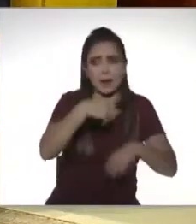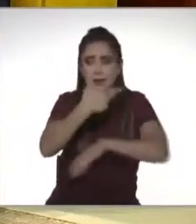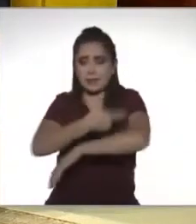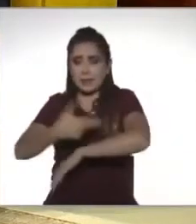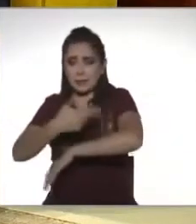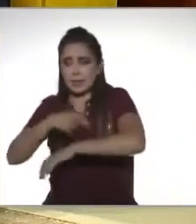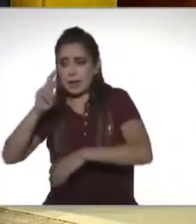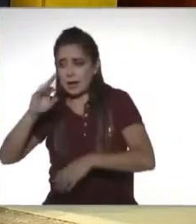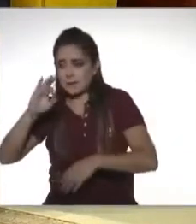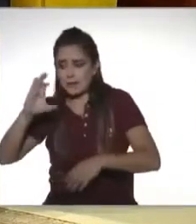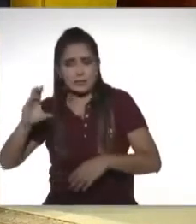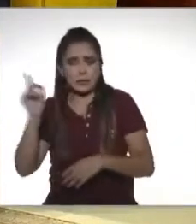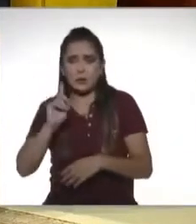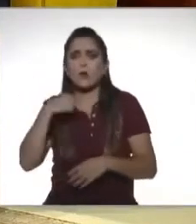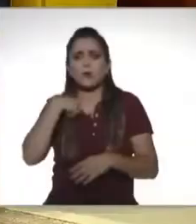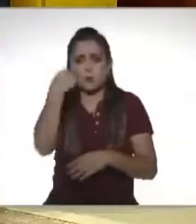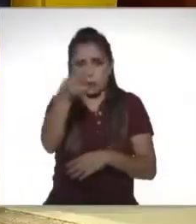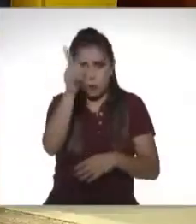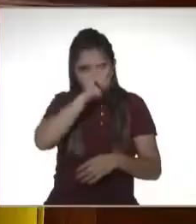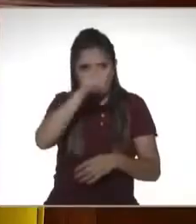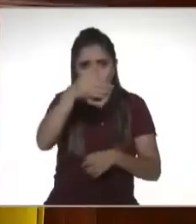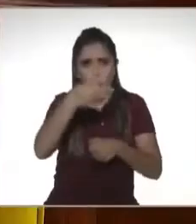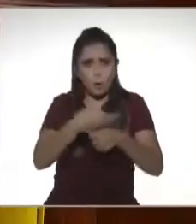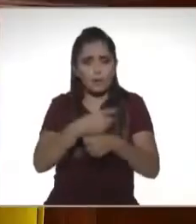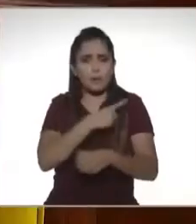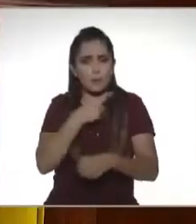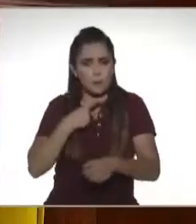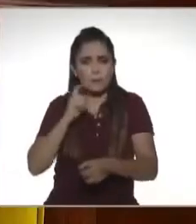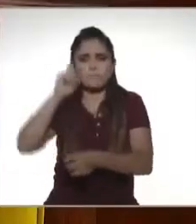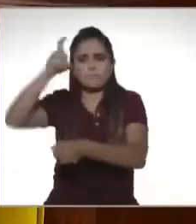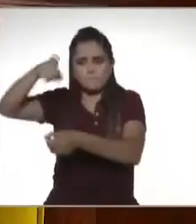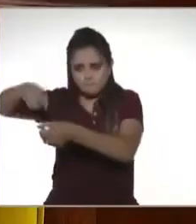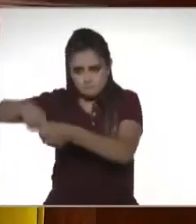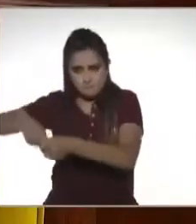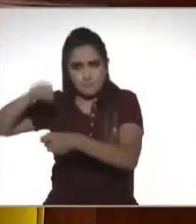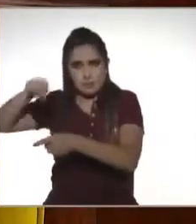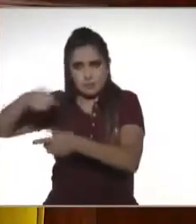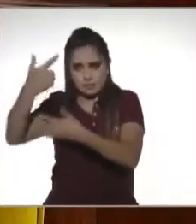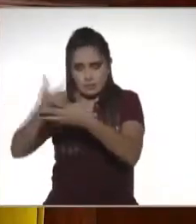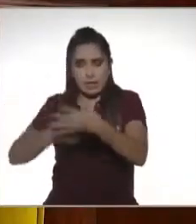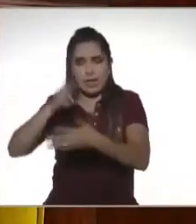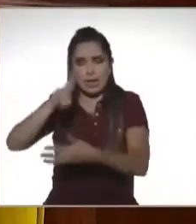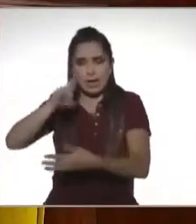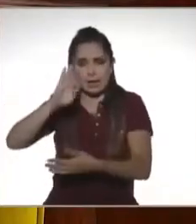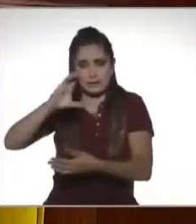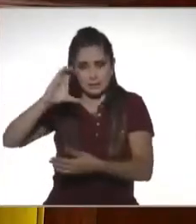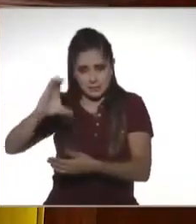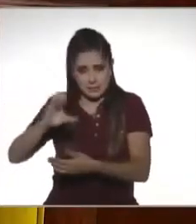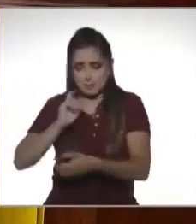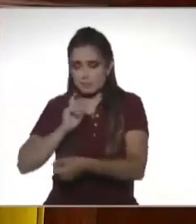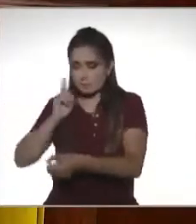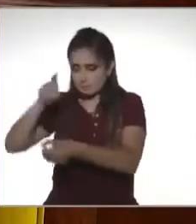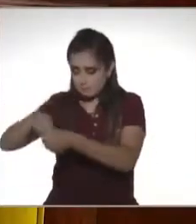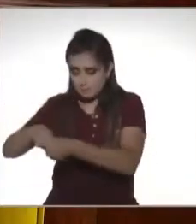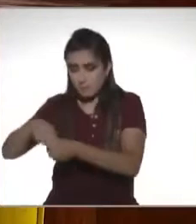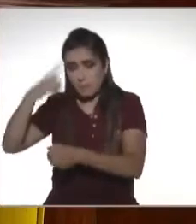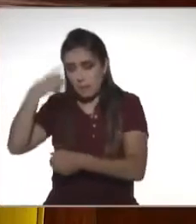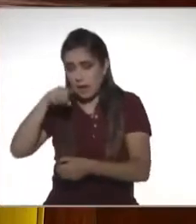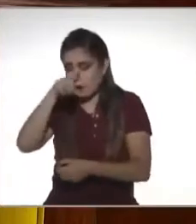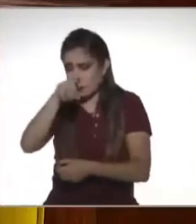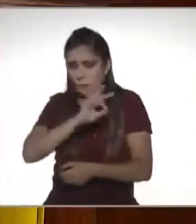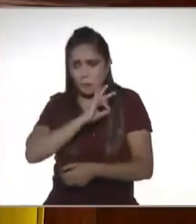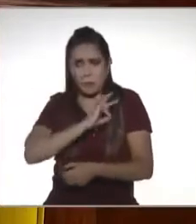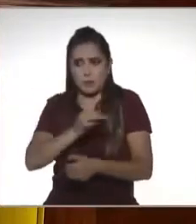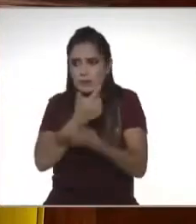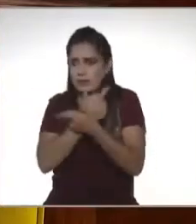ahorita la recomendación es que puedas efectuar tu trámite, darte de alta en el padrón, en el Registro Federal de Contribuyentes, para que puedas en cualquier momento